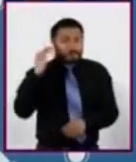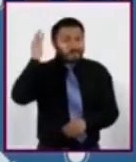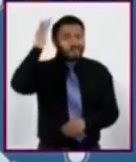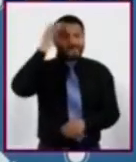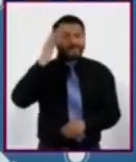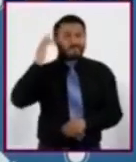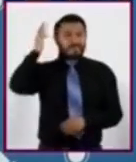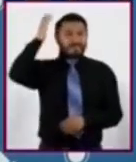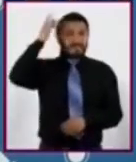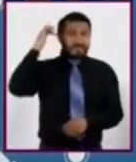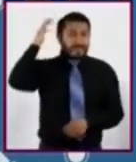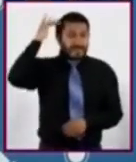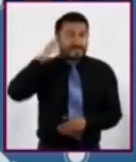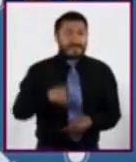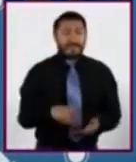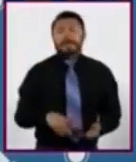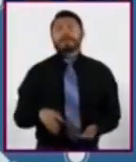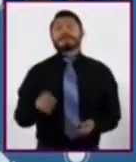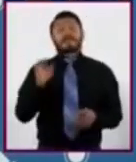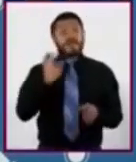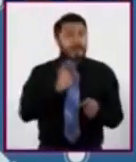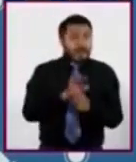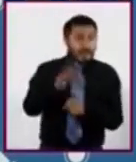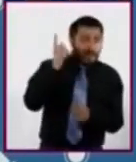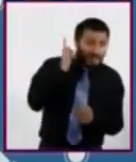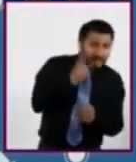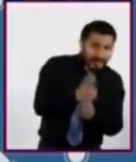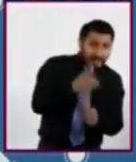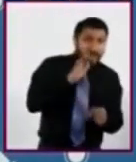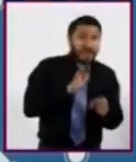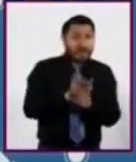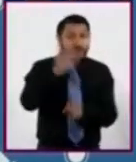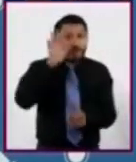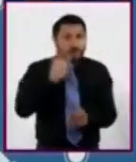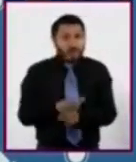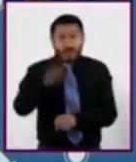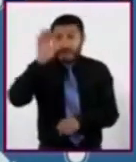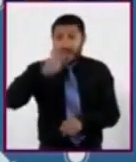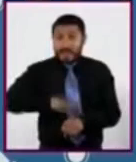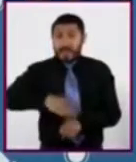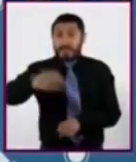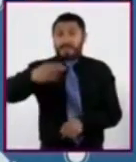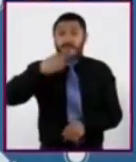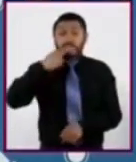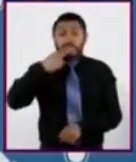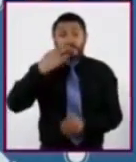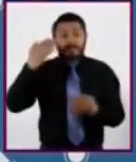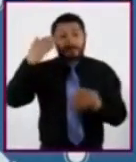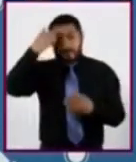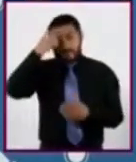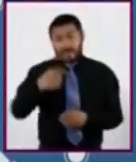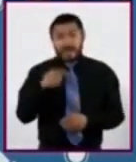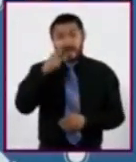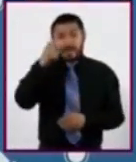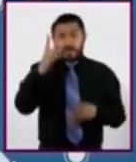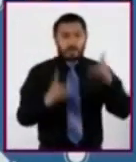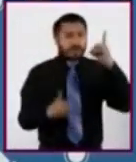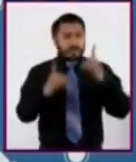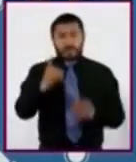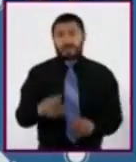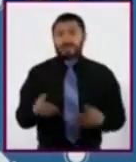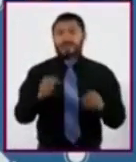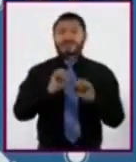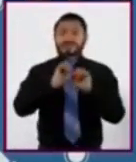y valorar cuál puede ser de utilidad para responder a sus inquietudes y tomar